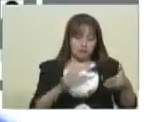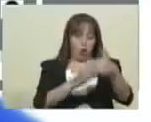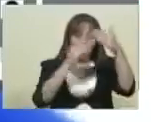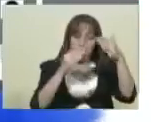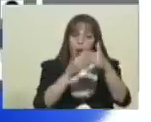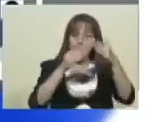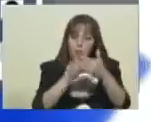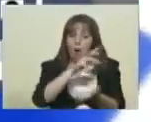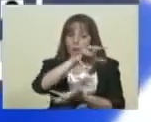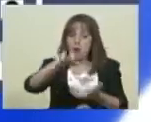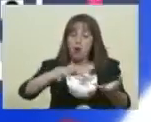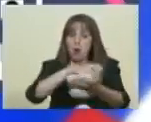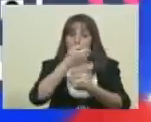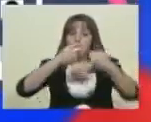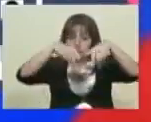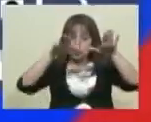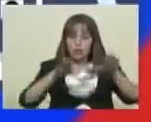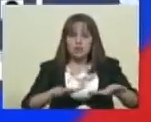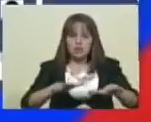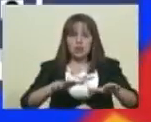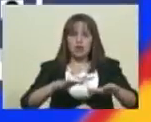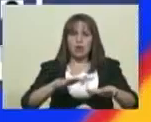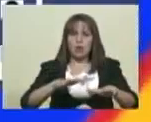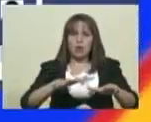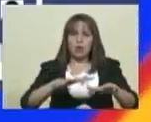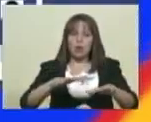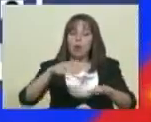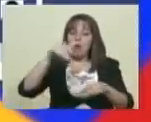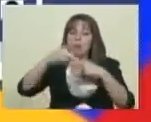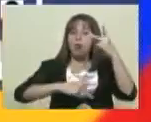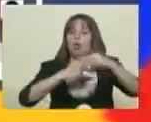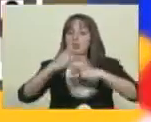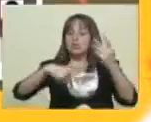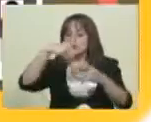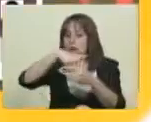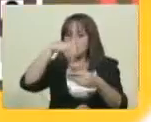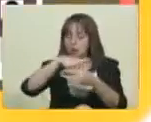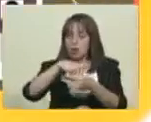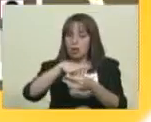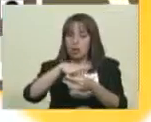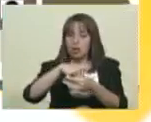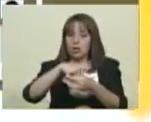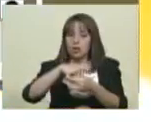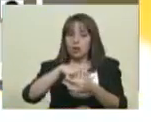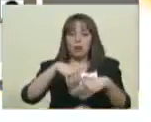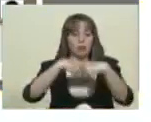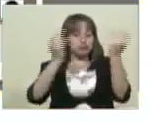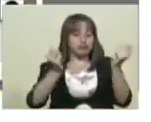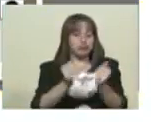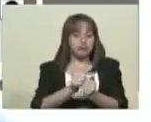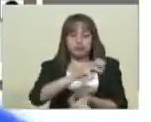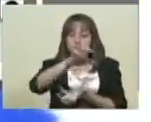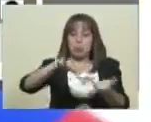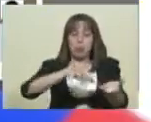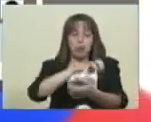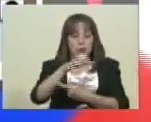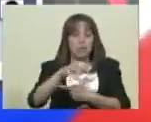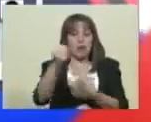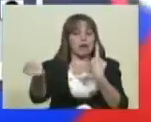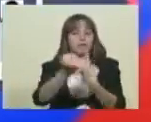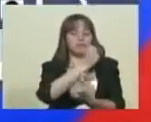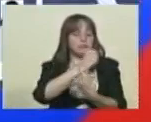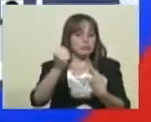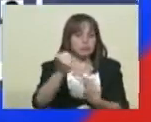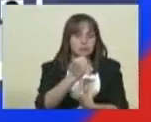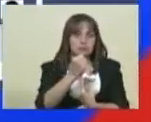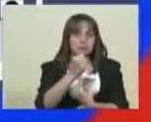tratar de suspender el proceso electoral y sobre todo valerse de medios violentos.